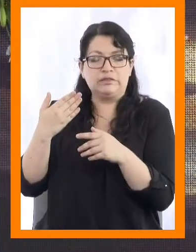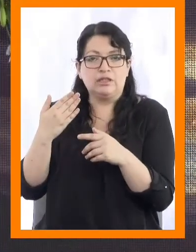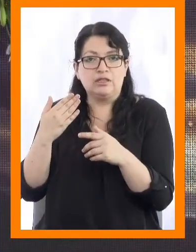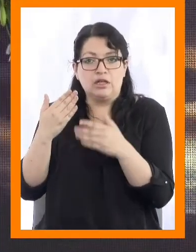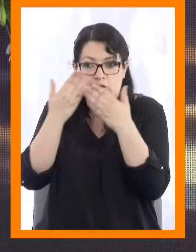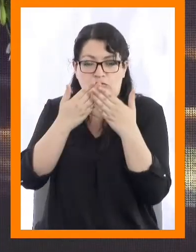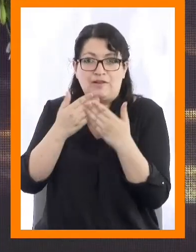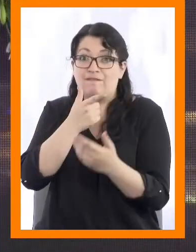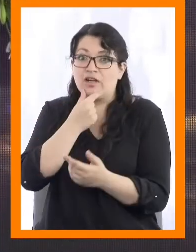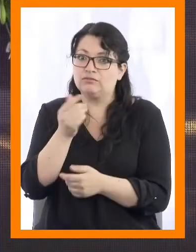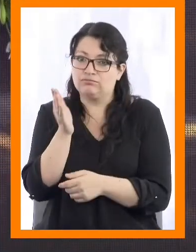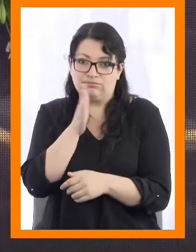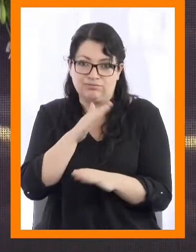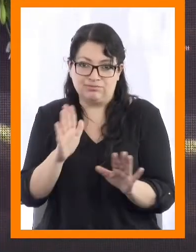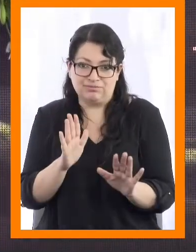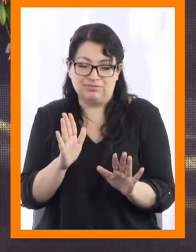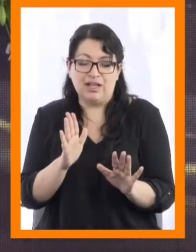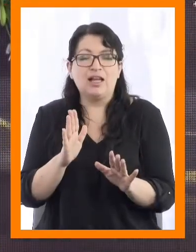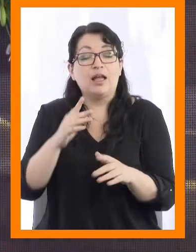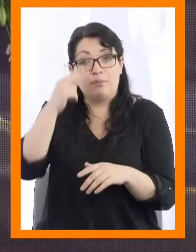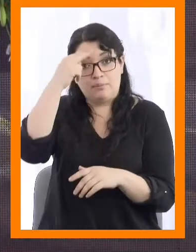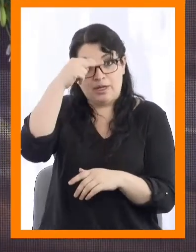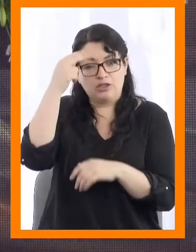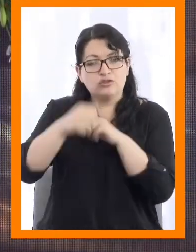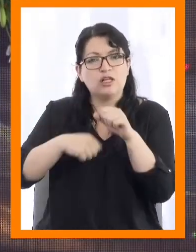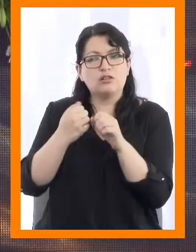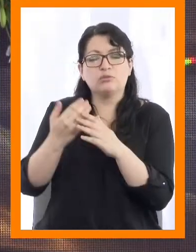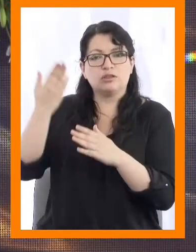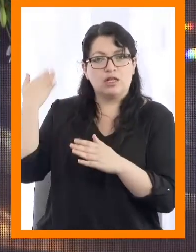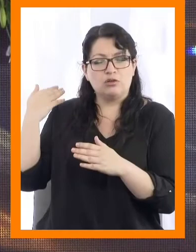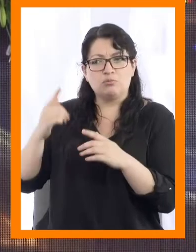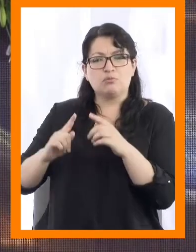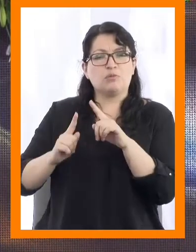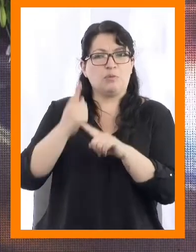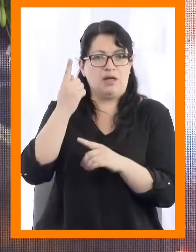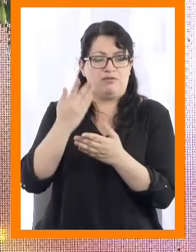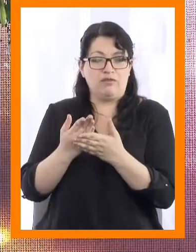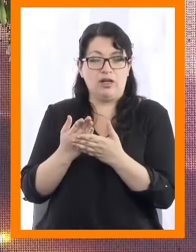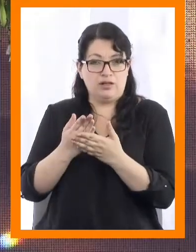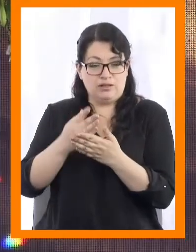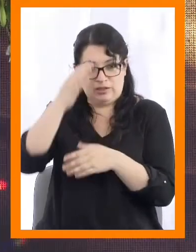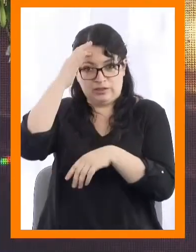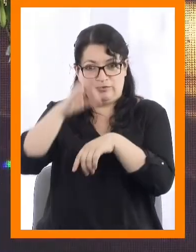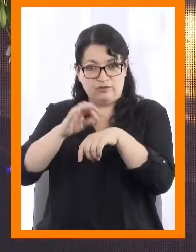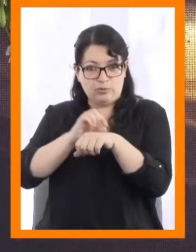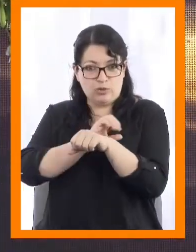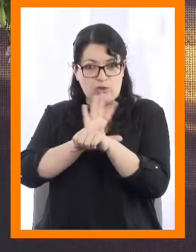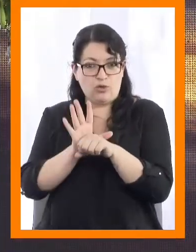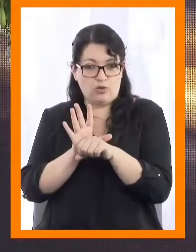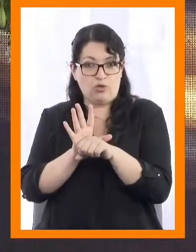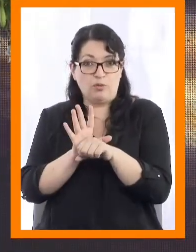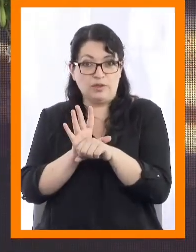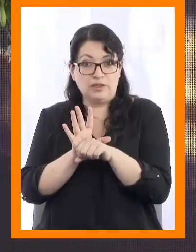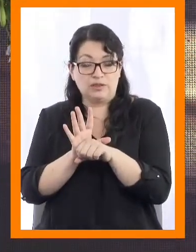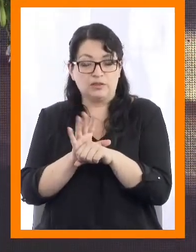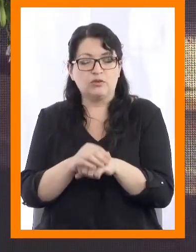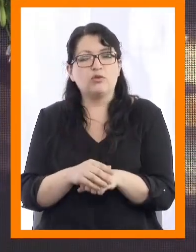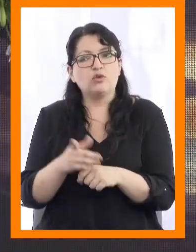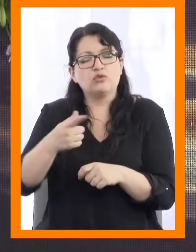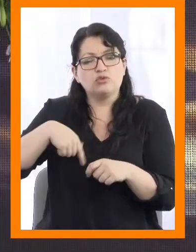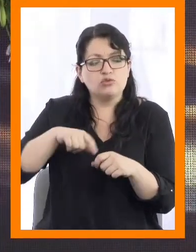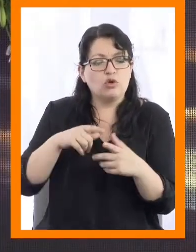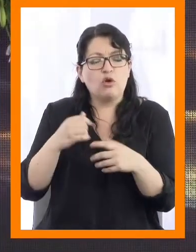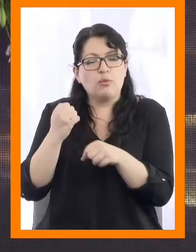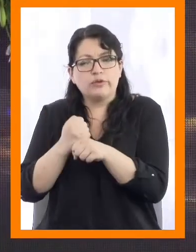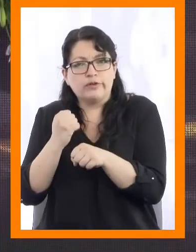En marzo del año pasado, en nuestro país registraron los primeros casos de COVID-19. Nuestra forma de trabajar, de